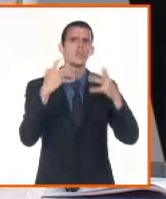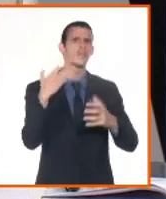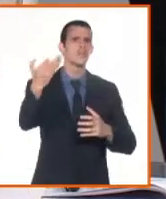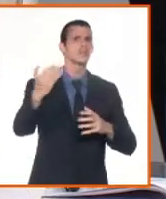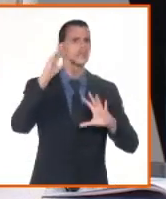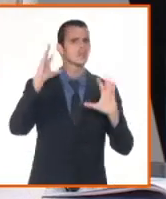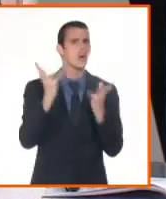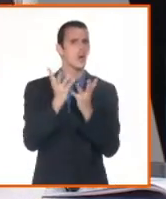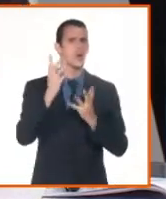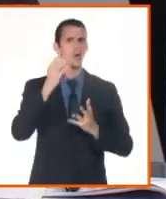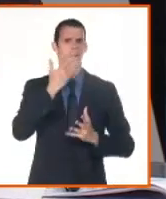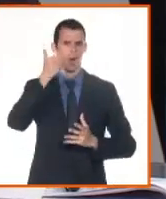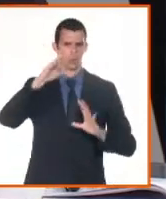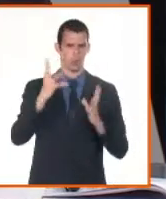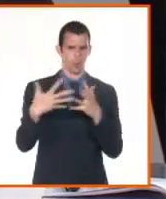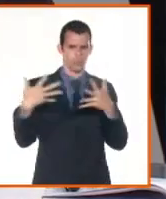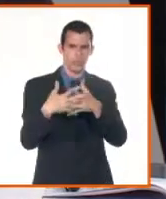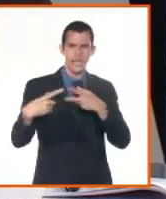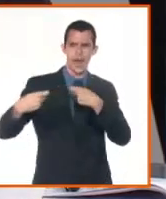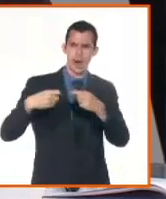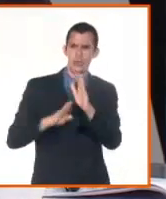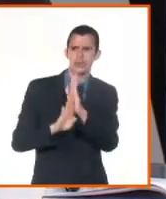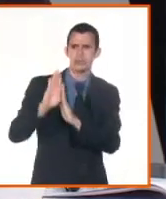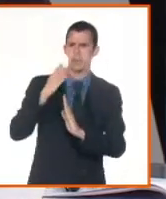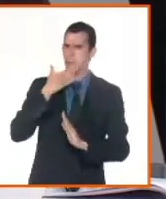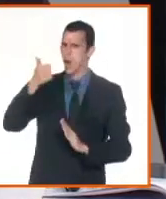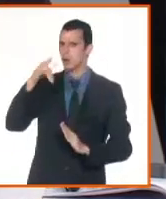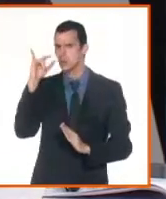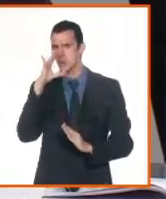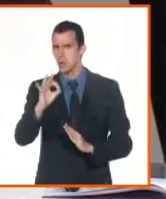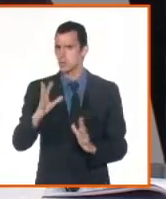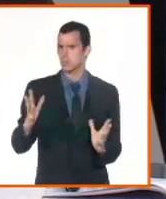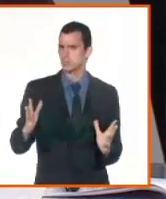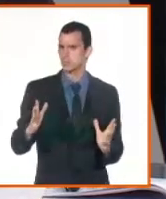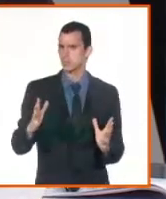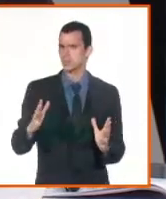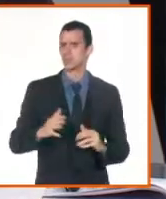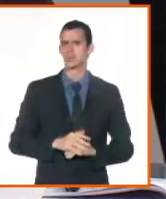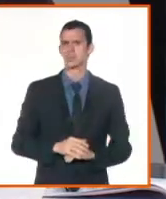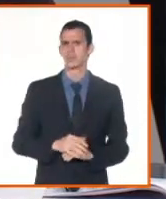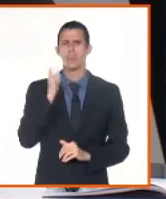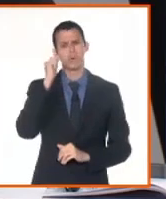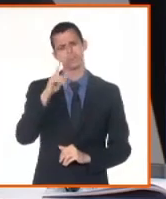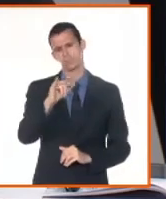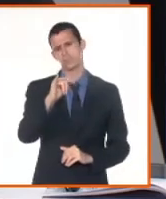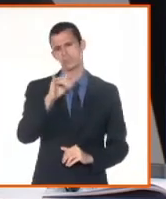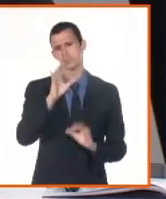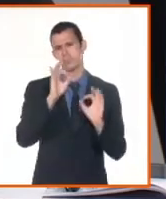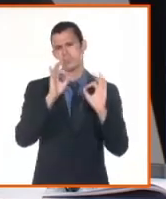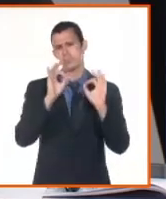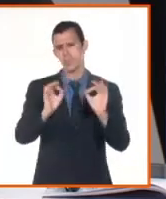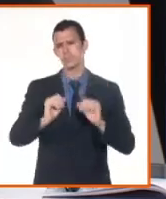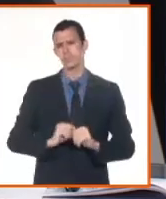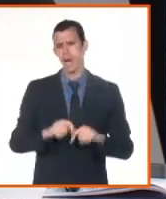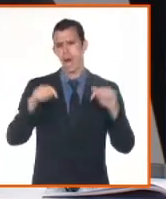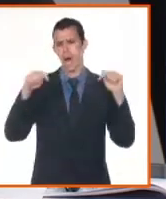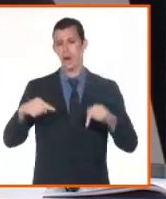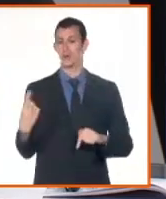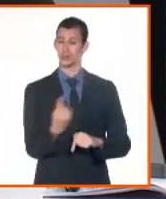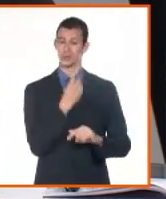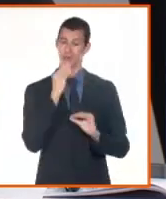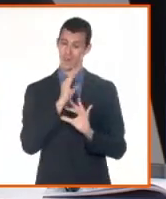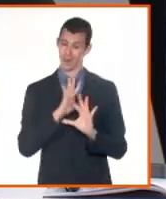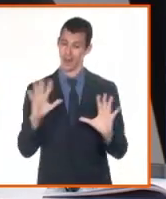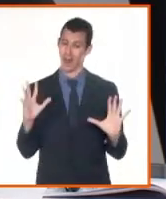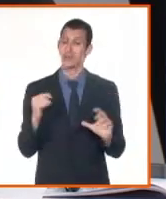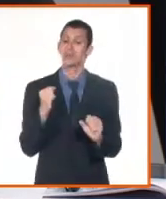forma, se está trabajando en la elaboración de las normas jurídicas para este tipo de registro. Se